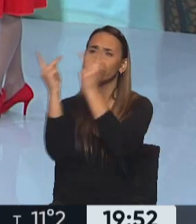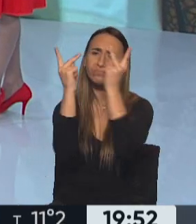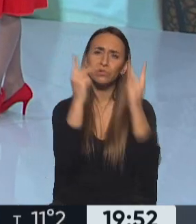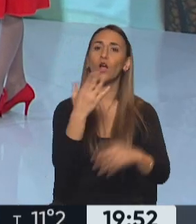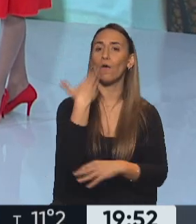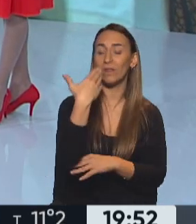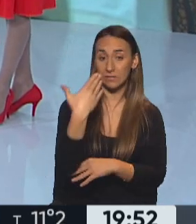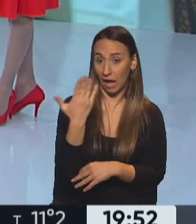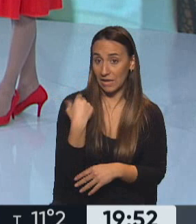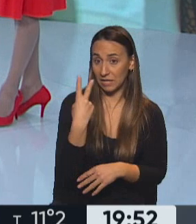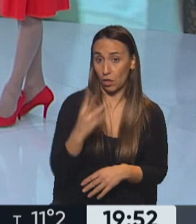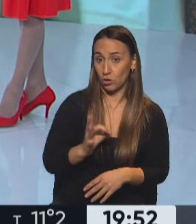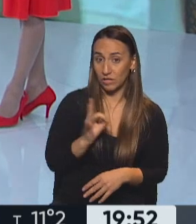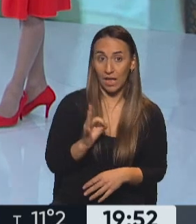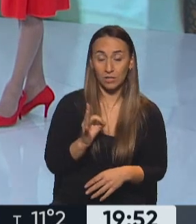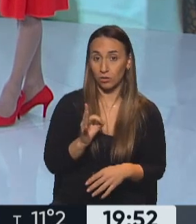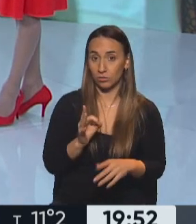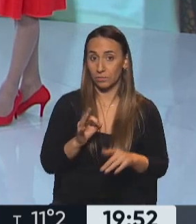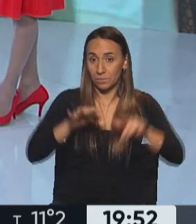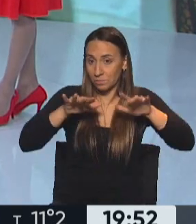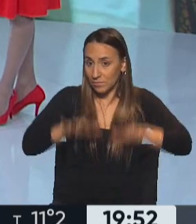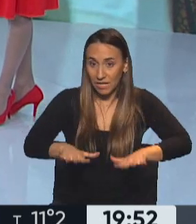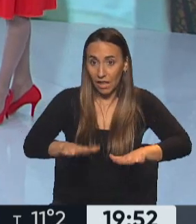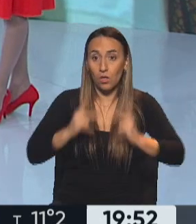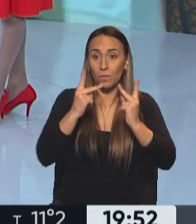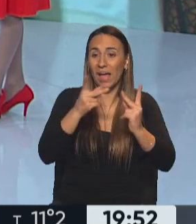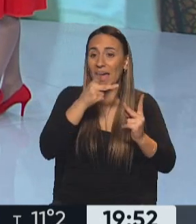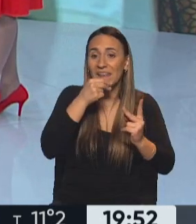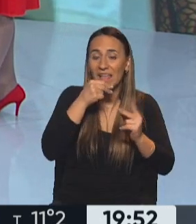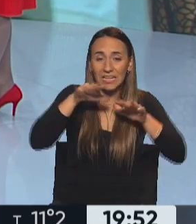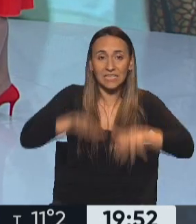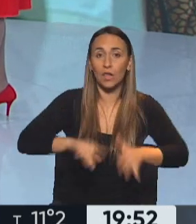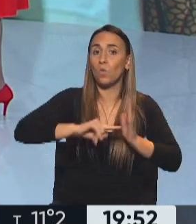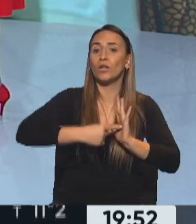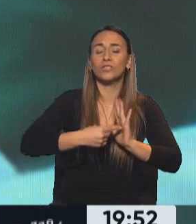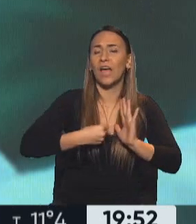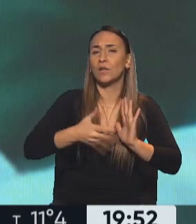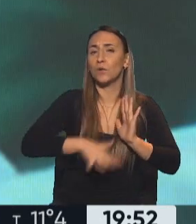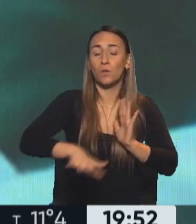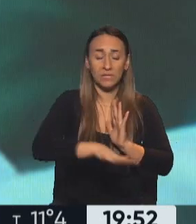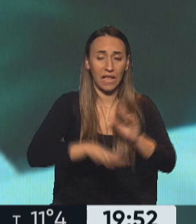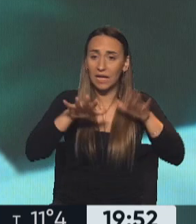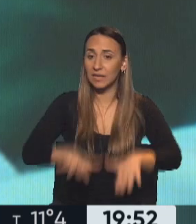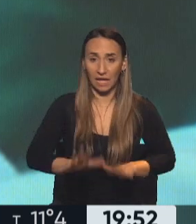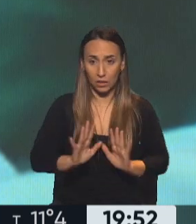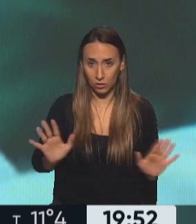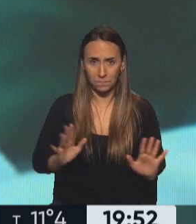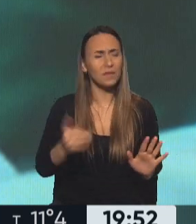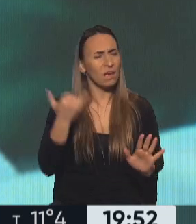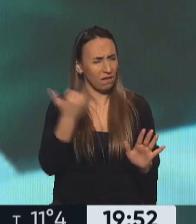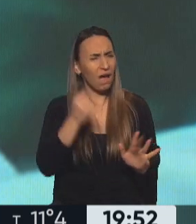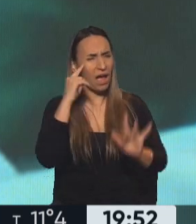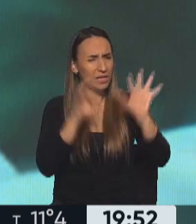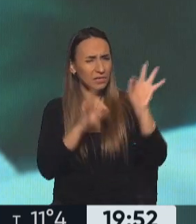Hace dos años que casi no me muevo de Buenos Aires y Gran Buenos Aires. Hay como un estudio sociológico al respecto